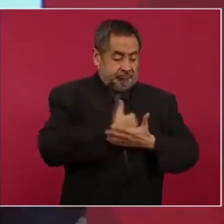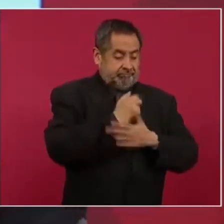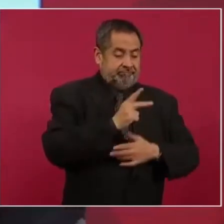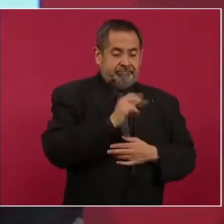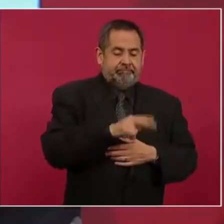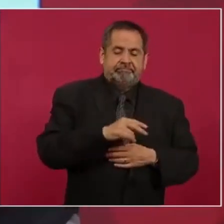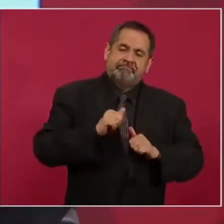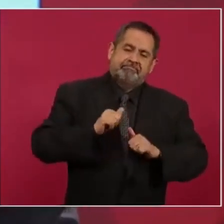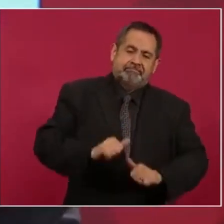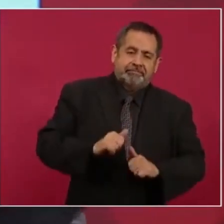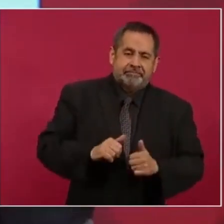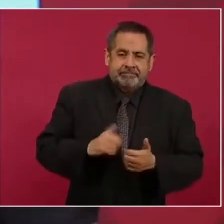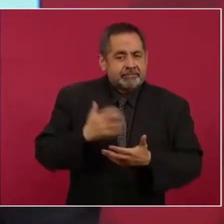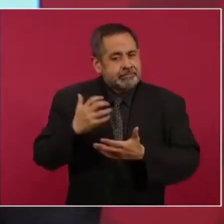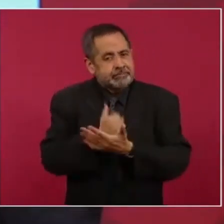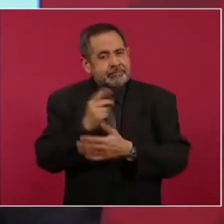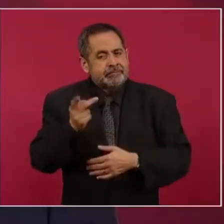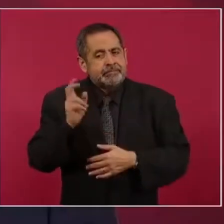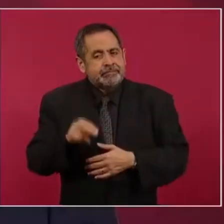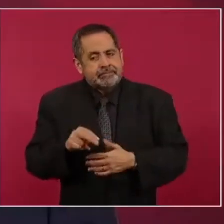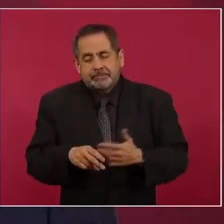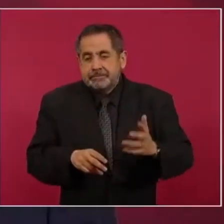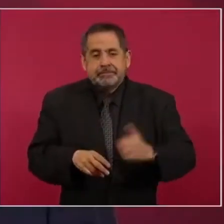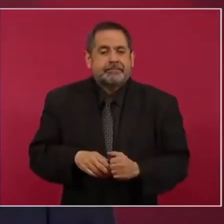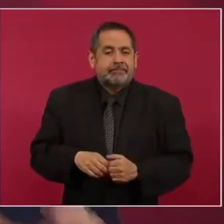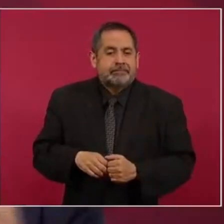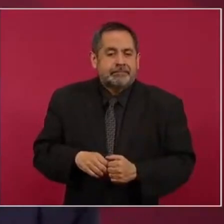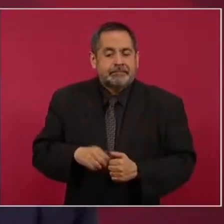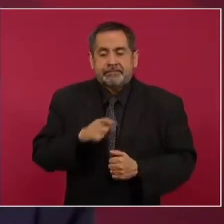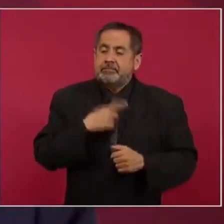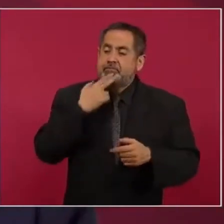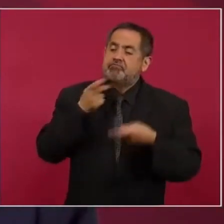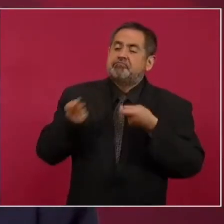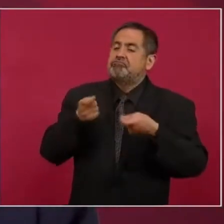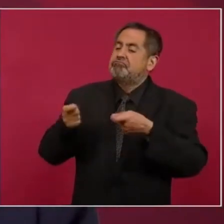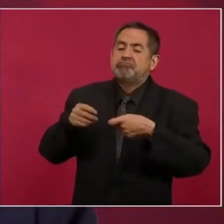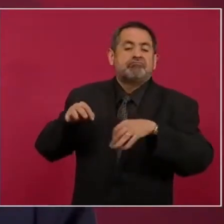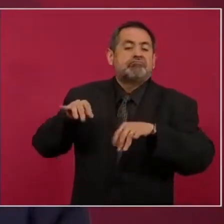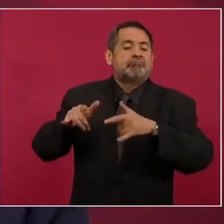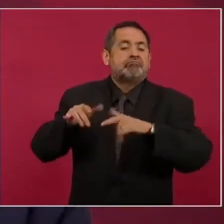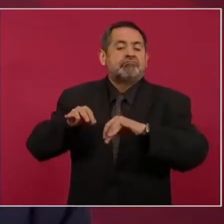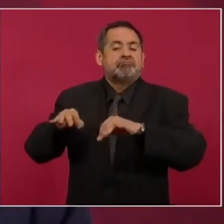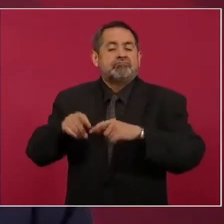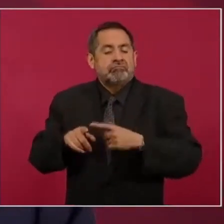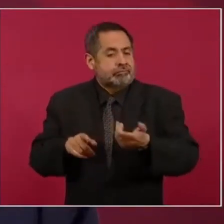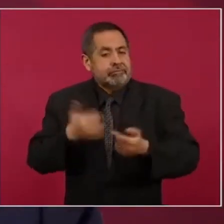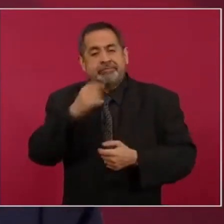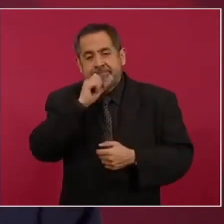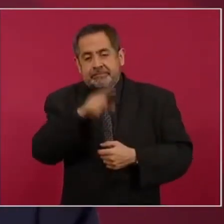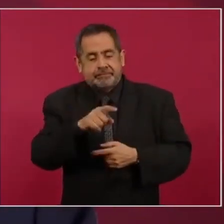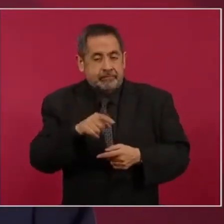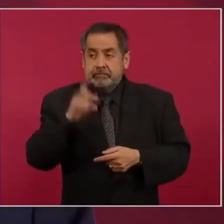el PAN. Y utilizaron esta desgracia